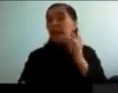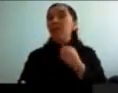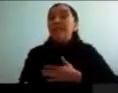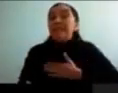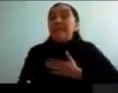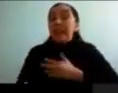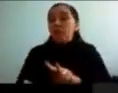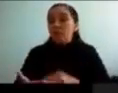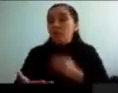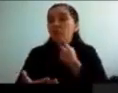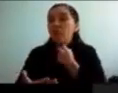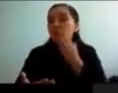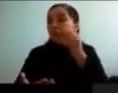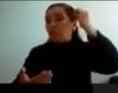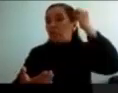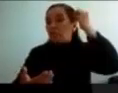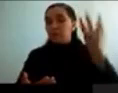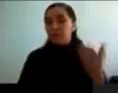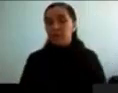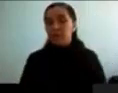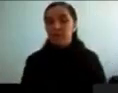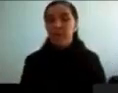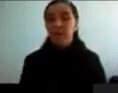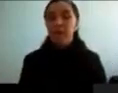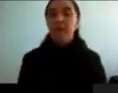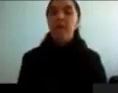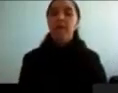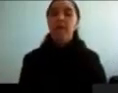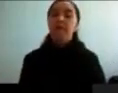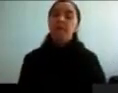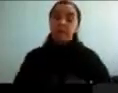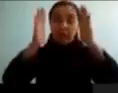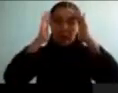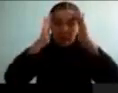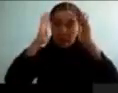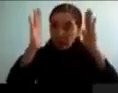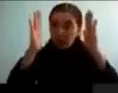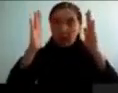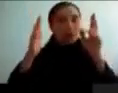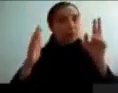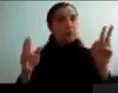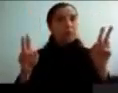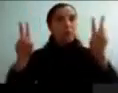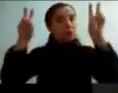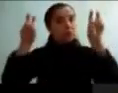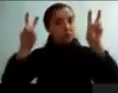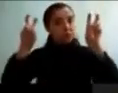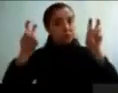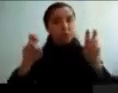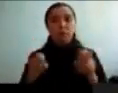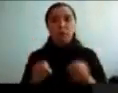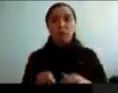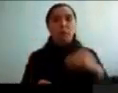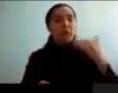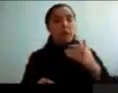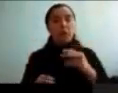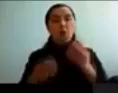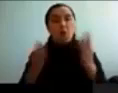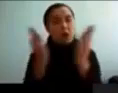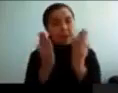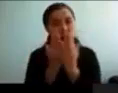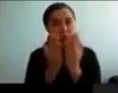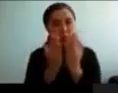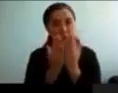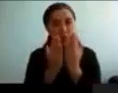Entonces, la atención en general, es un tema que a mí, me interesa mucho. Lo vengo estudiando, desde que, desde que estoy en la universidad, partí con un modelo animal, y después